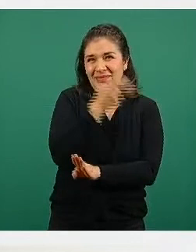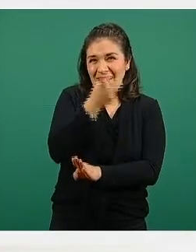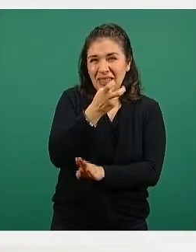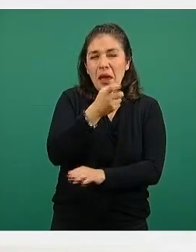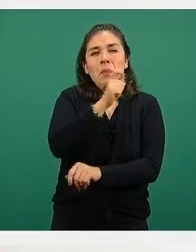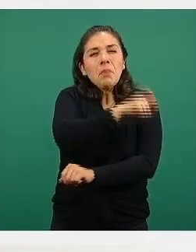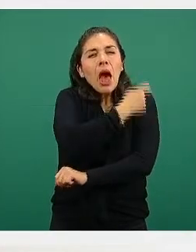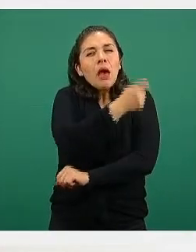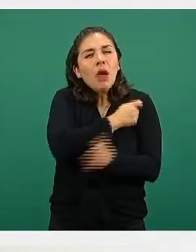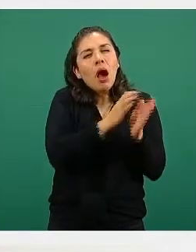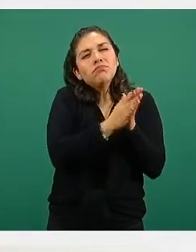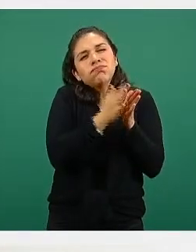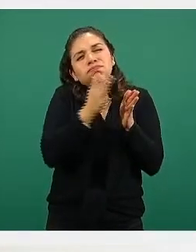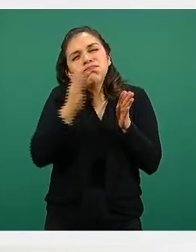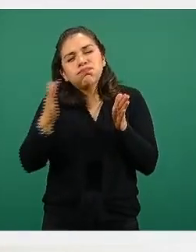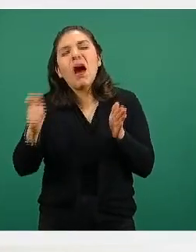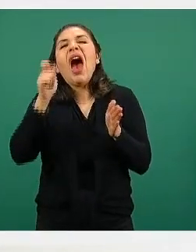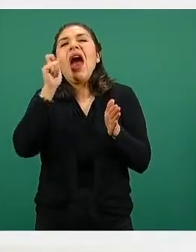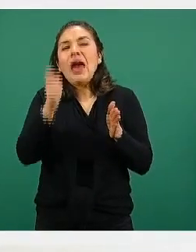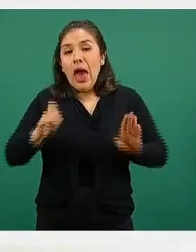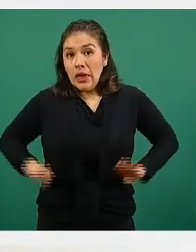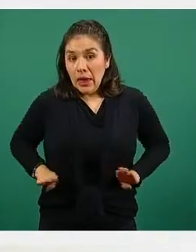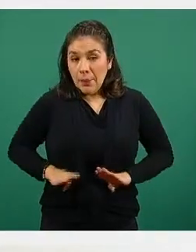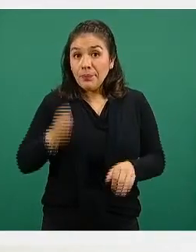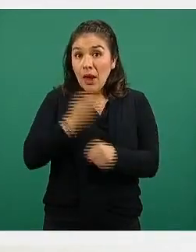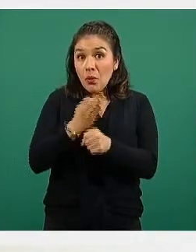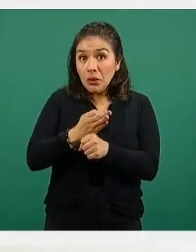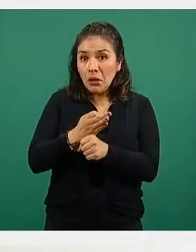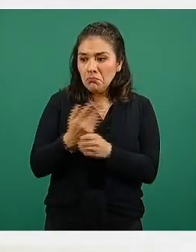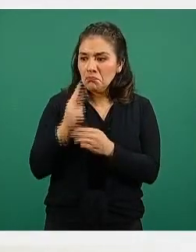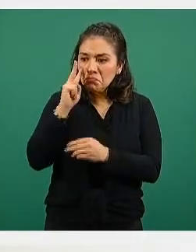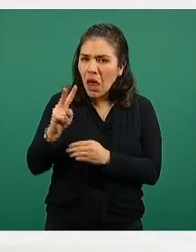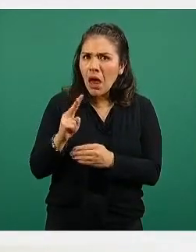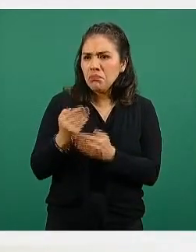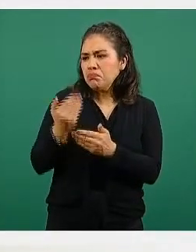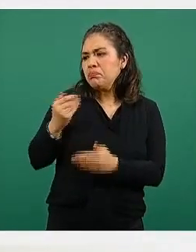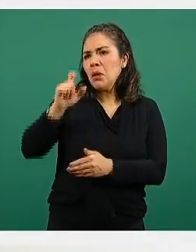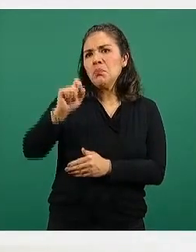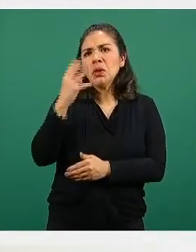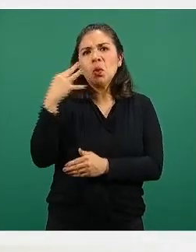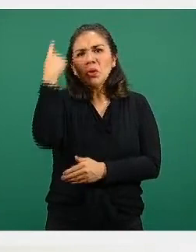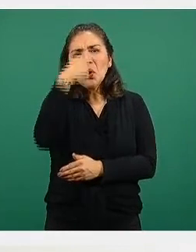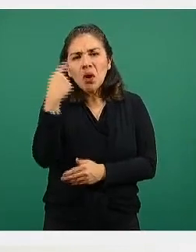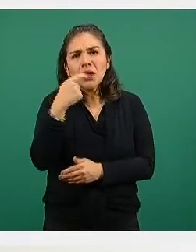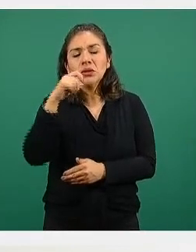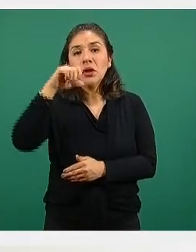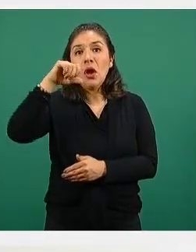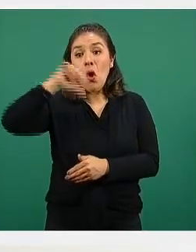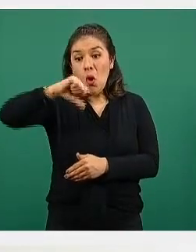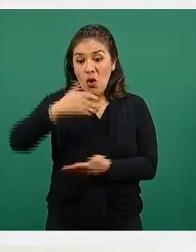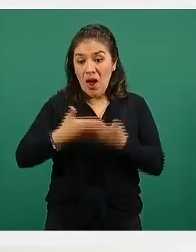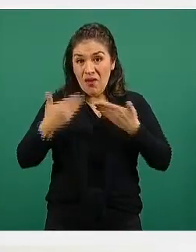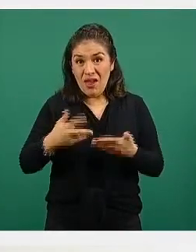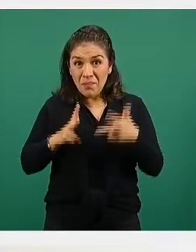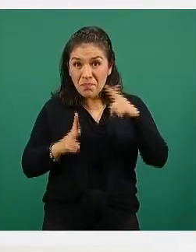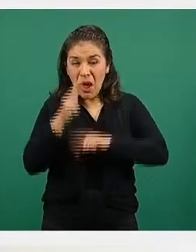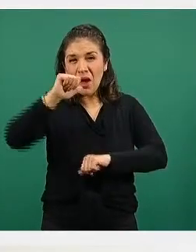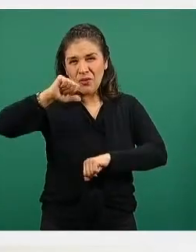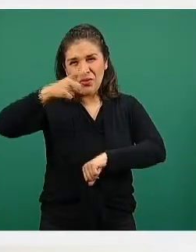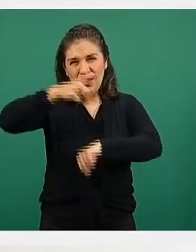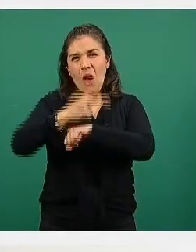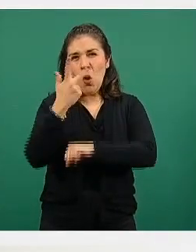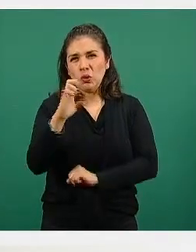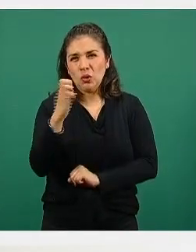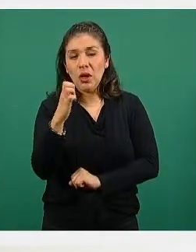campaña de vacunación. Para efectos de las últimas 24 horas y para la hora del corte, 8 de enero,